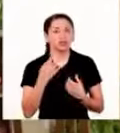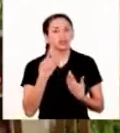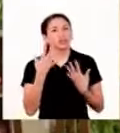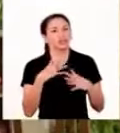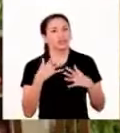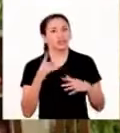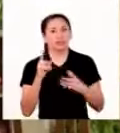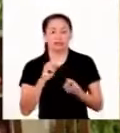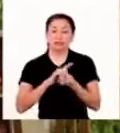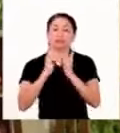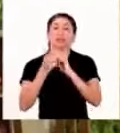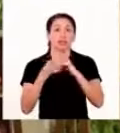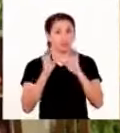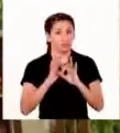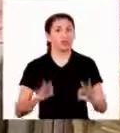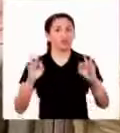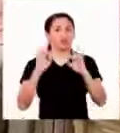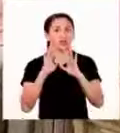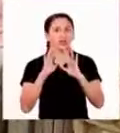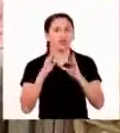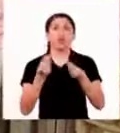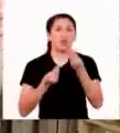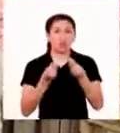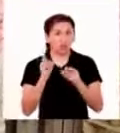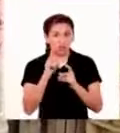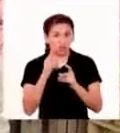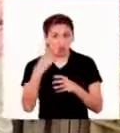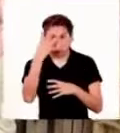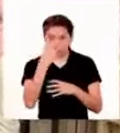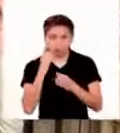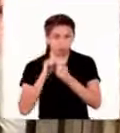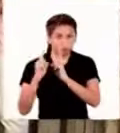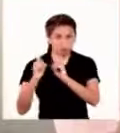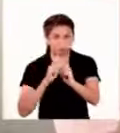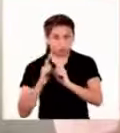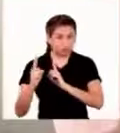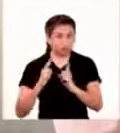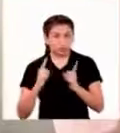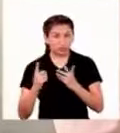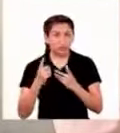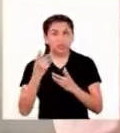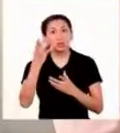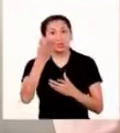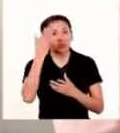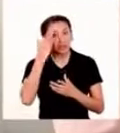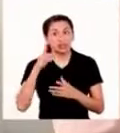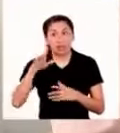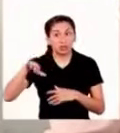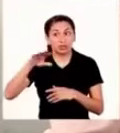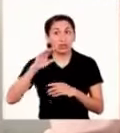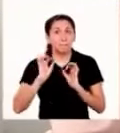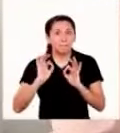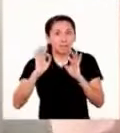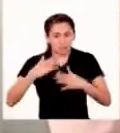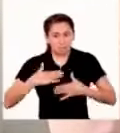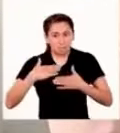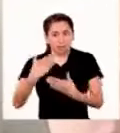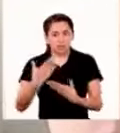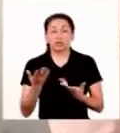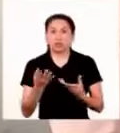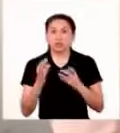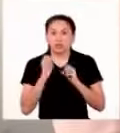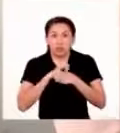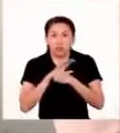cambio bien importante en el hogar. Ay, ¿cómo así? ¿No se llevan bien? Bueno, tú sabes que ellos son más vulnerables con esto del COVID